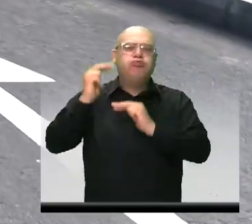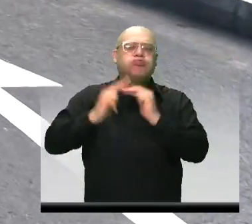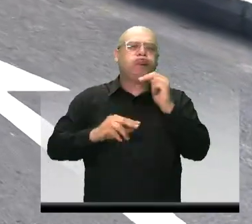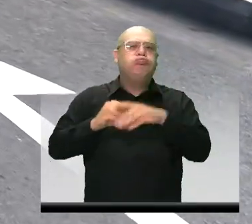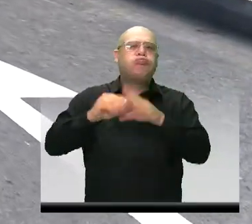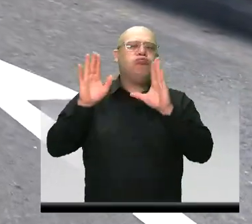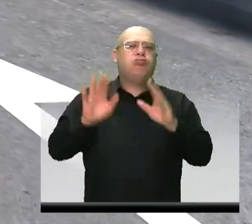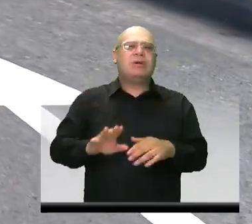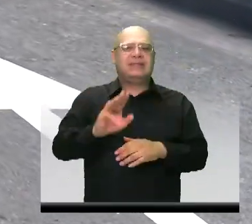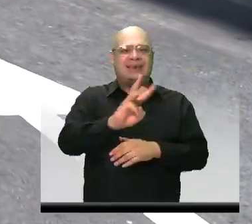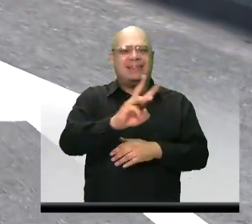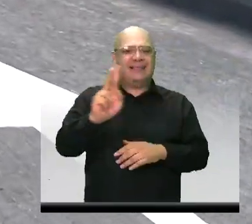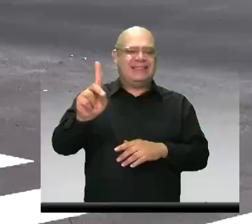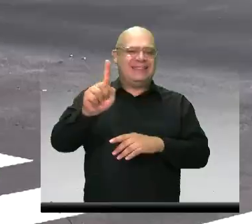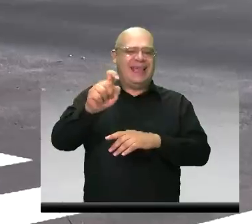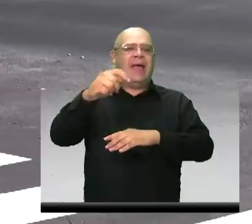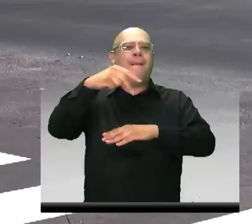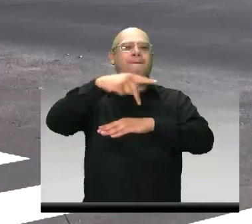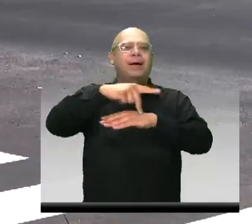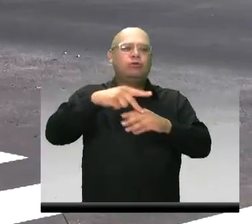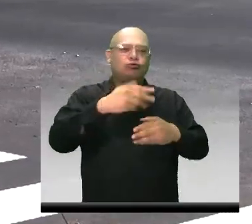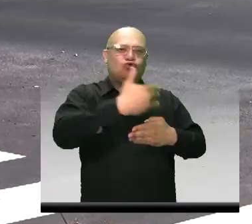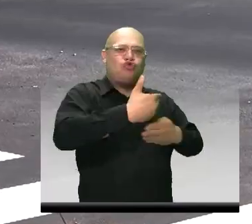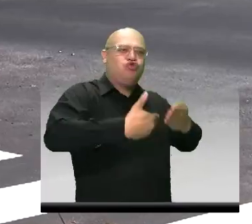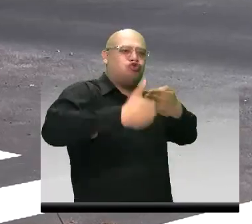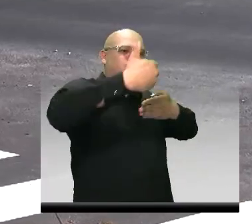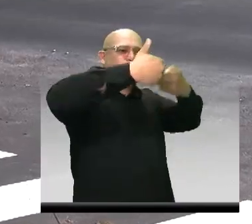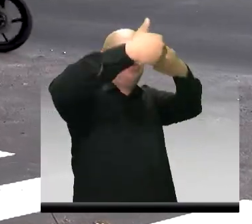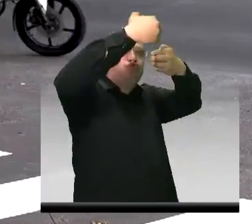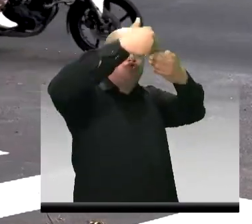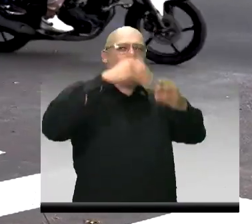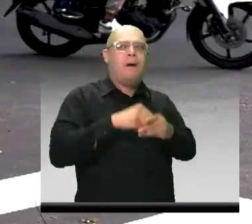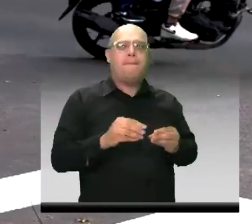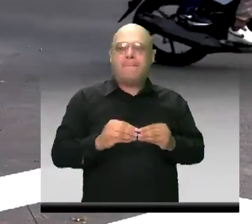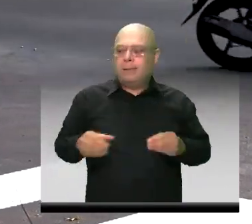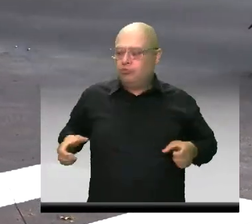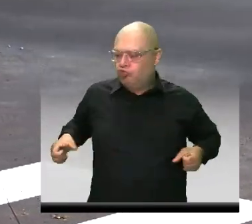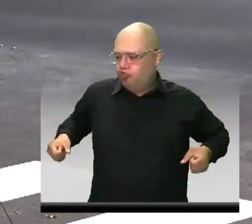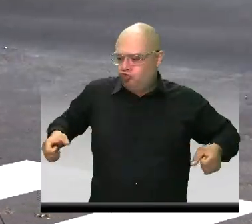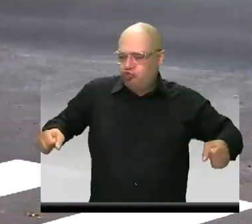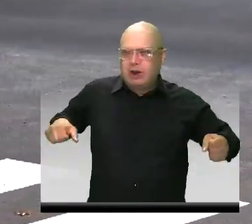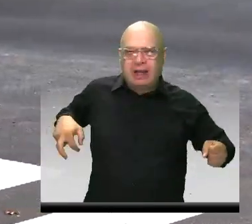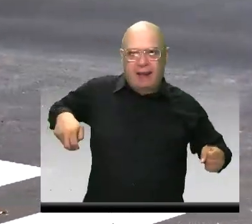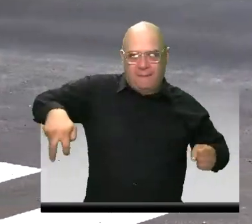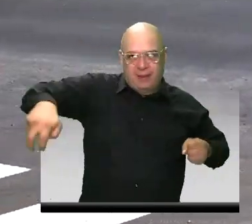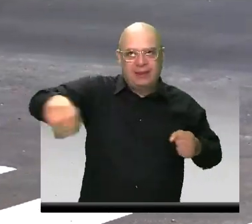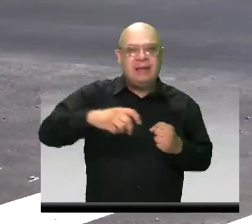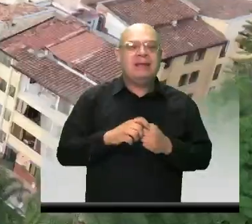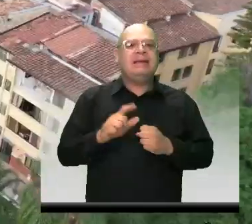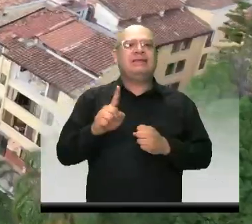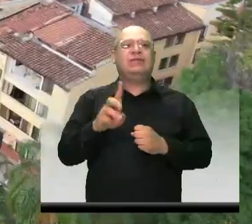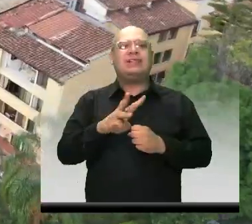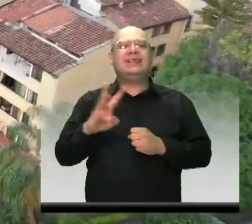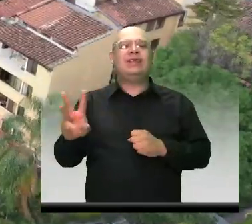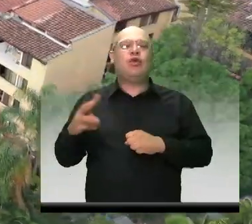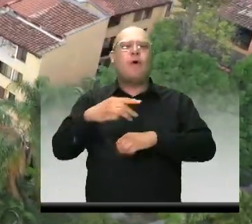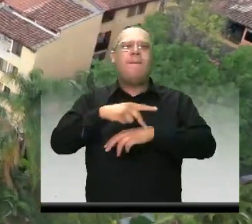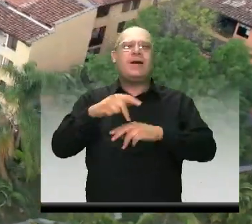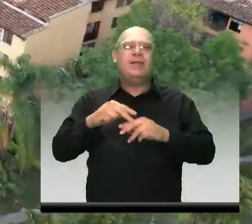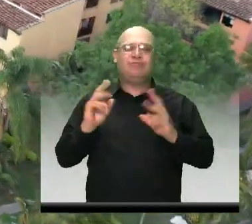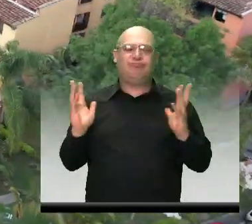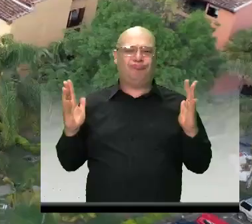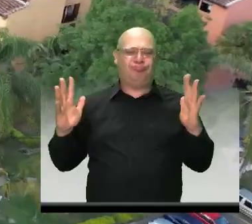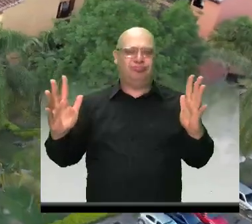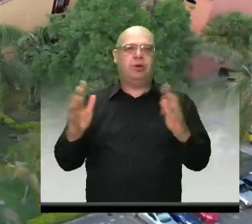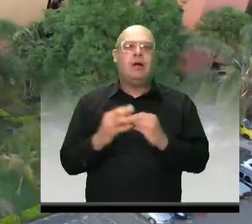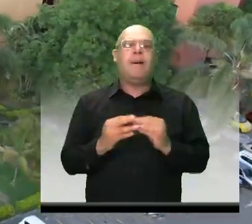36 metros de muro de contención, instalación de pasamanos, 135 metros de ampliación del Boscolver, 20